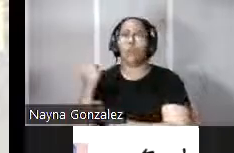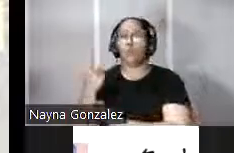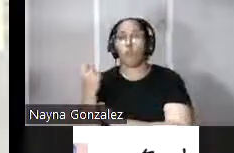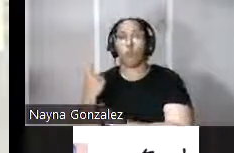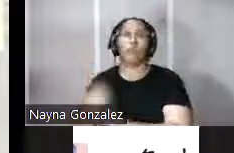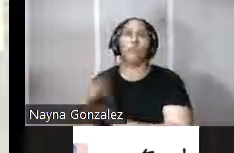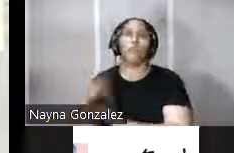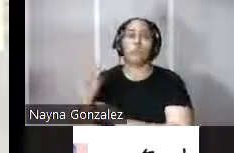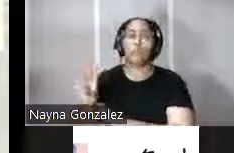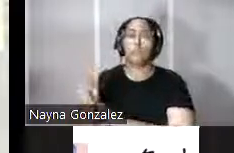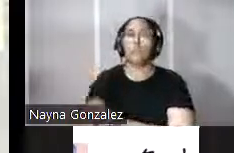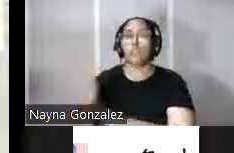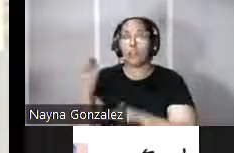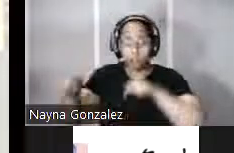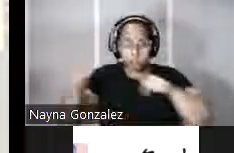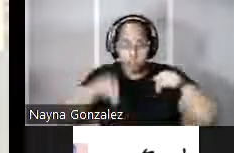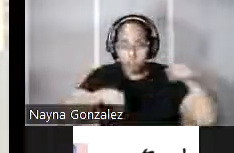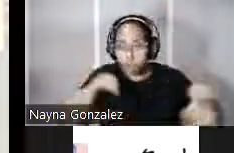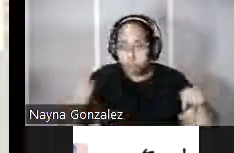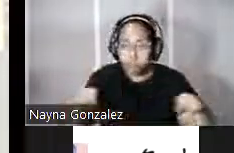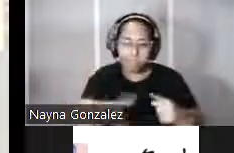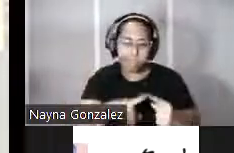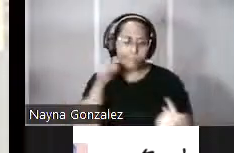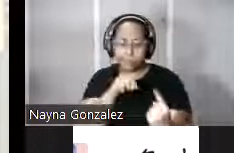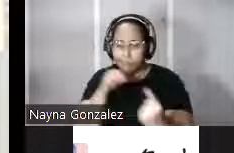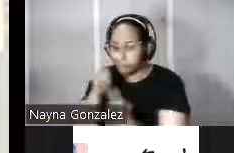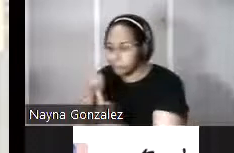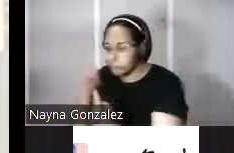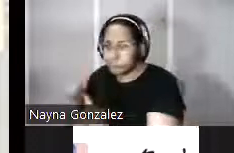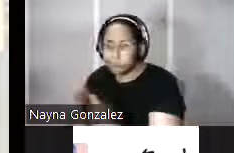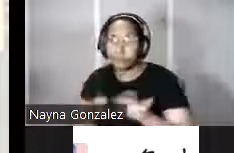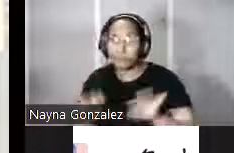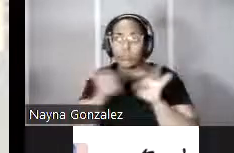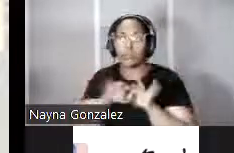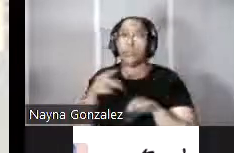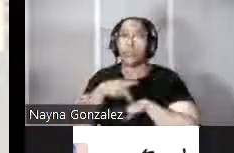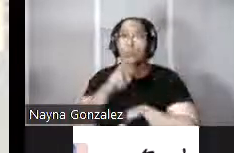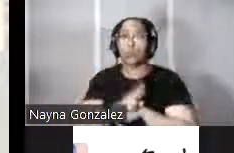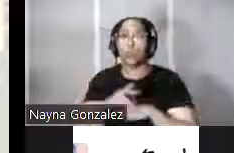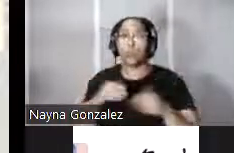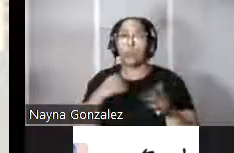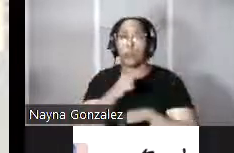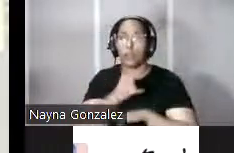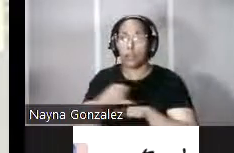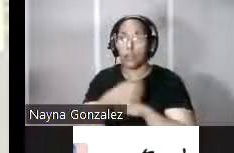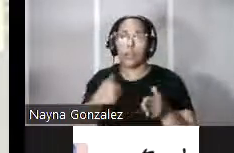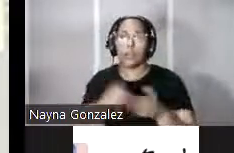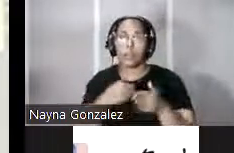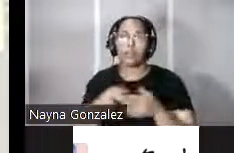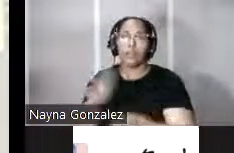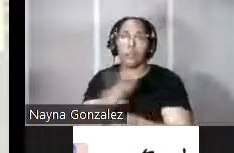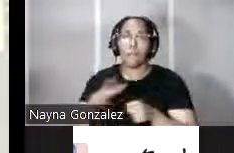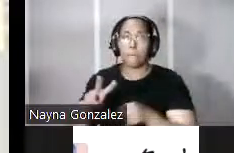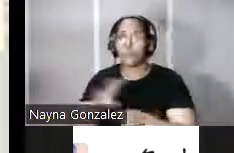ellos diseñados en puntos estratégicos tanto de la isla de Puerto Rico como de las islas de Allacientes que fueran Vieques, Culebra o